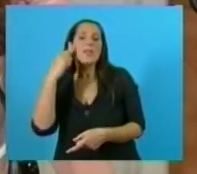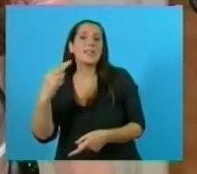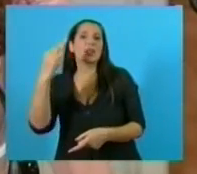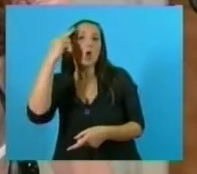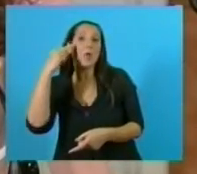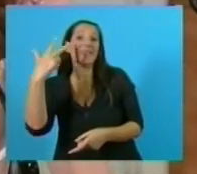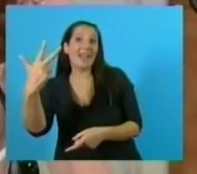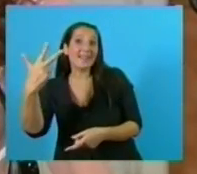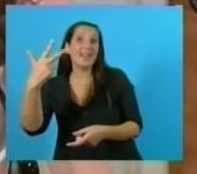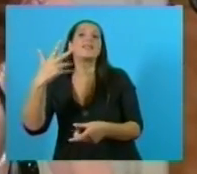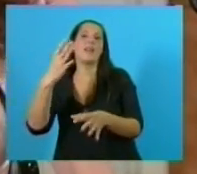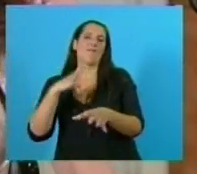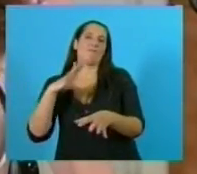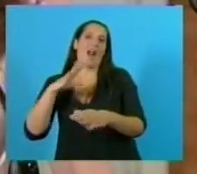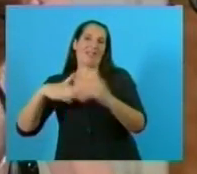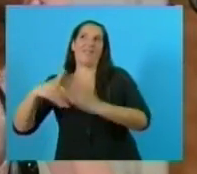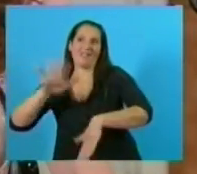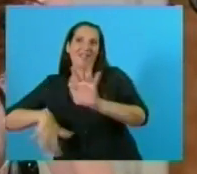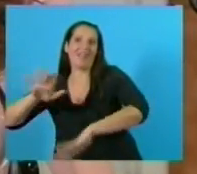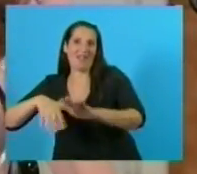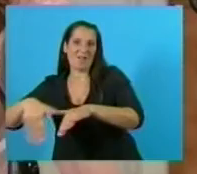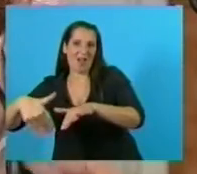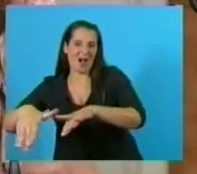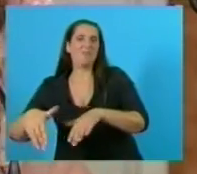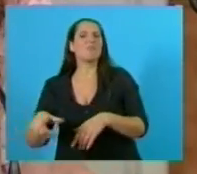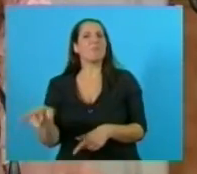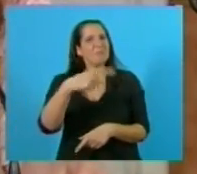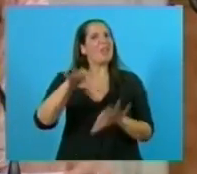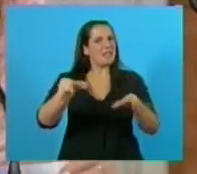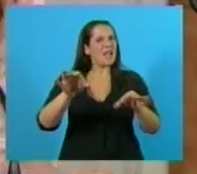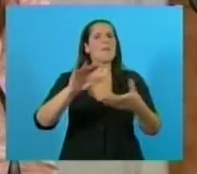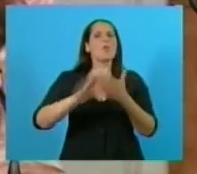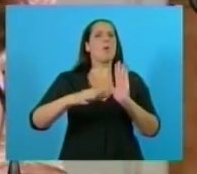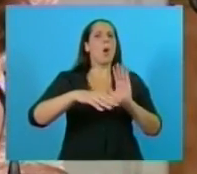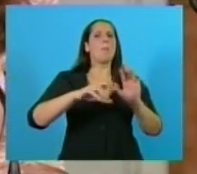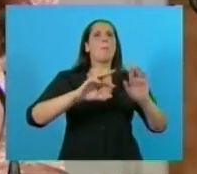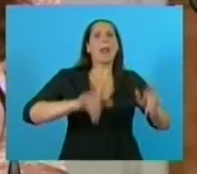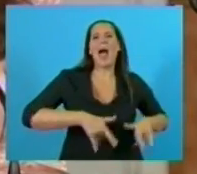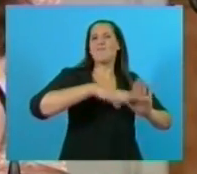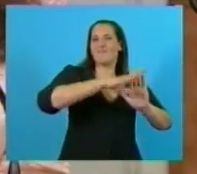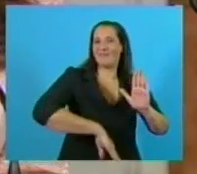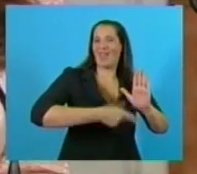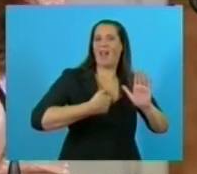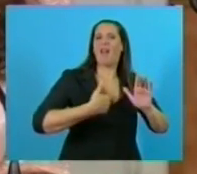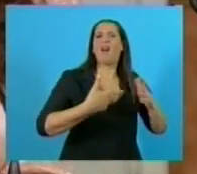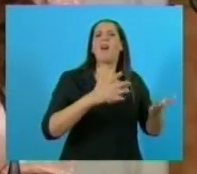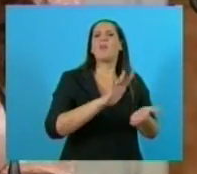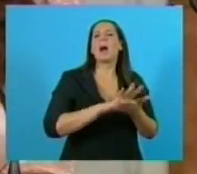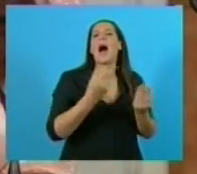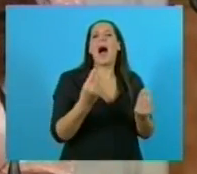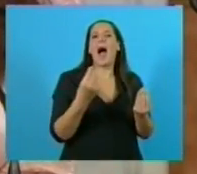ejecución o contratación. Ustedes saben el programa que hemos lanzado para todo lo que sea el financiamiento